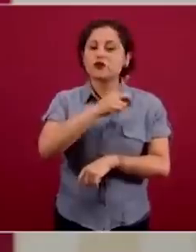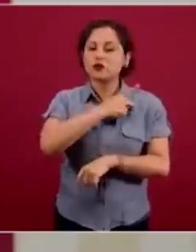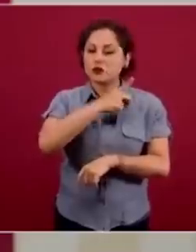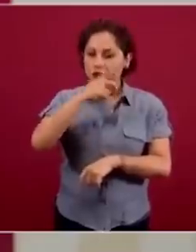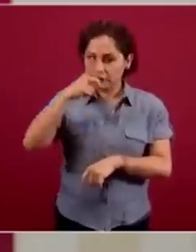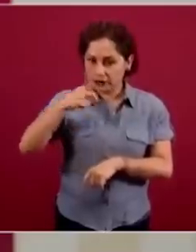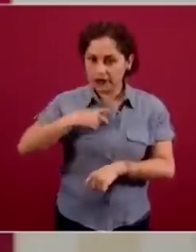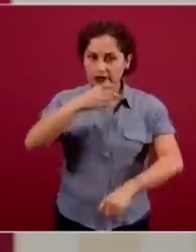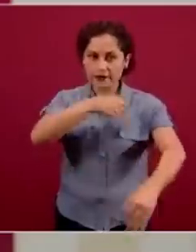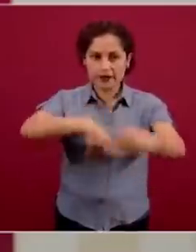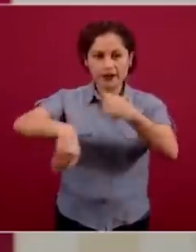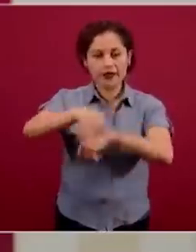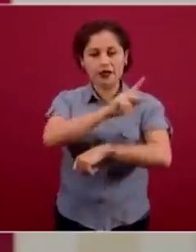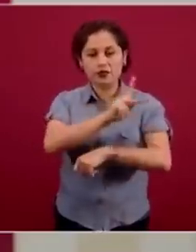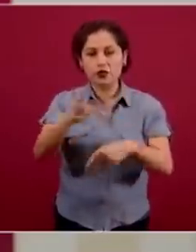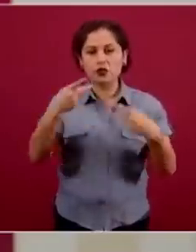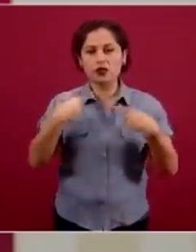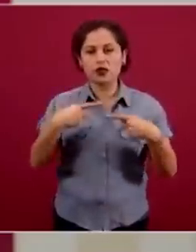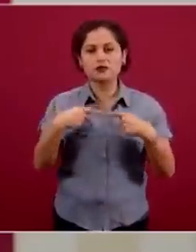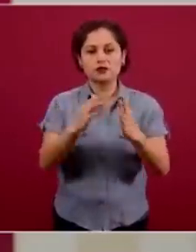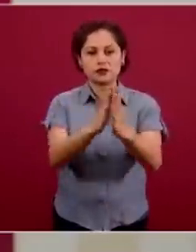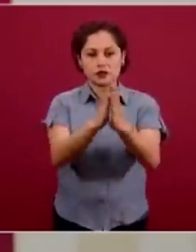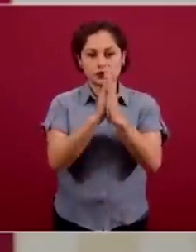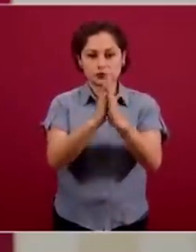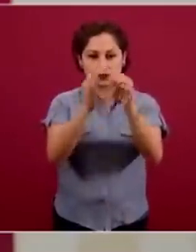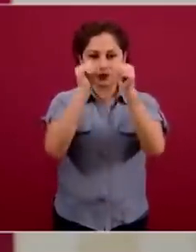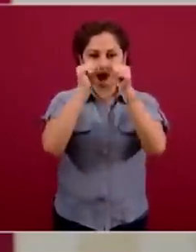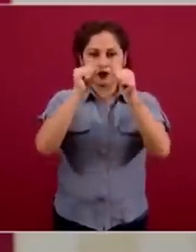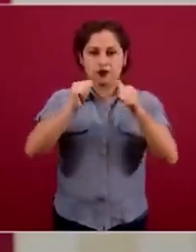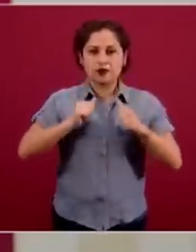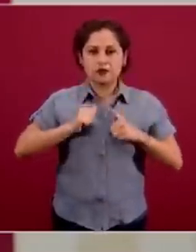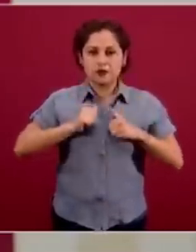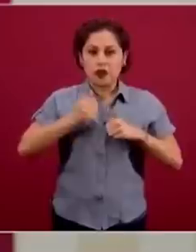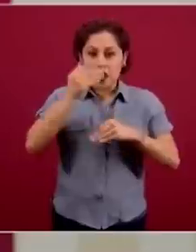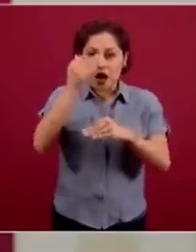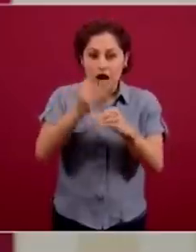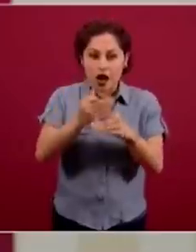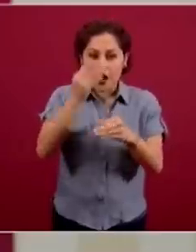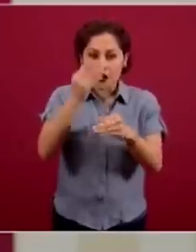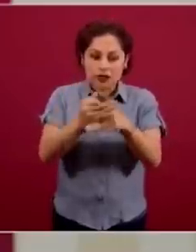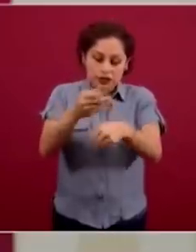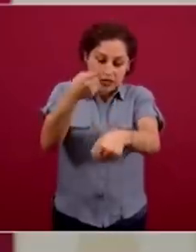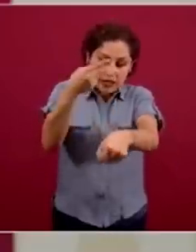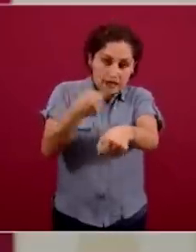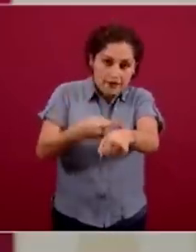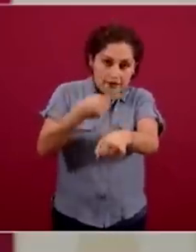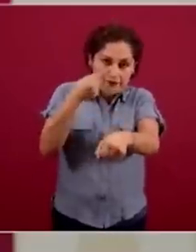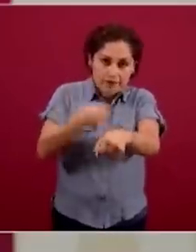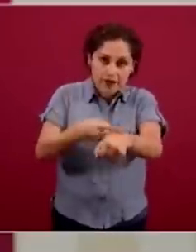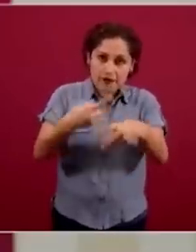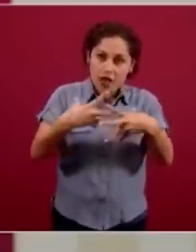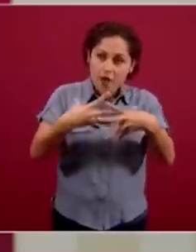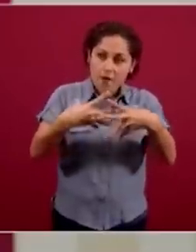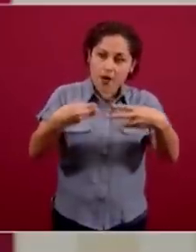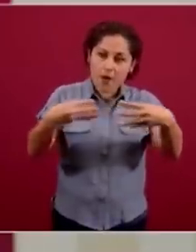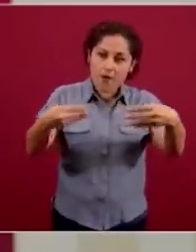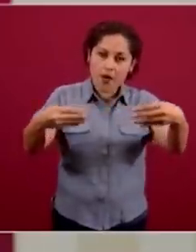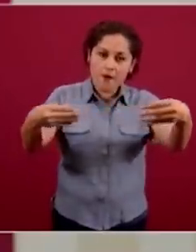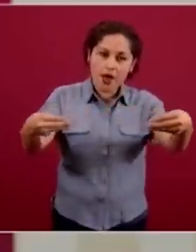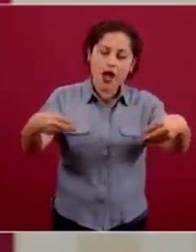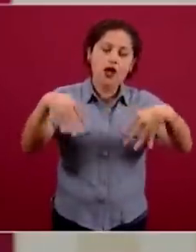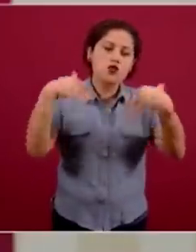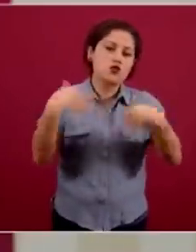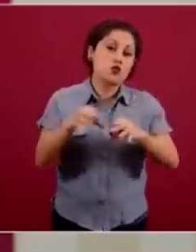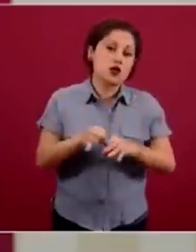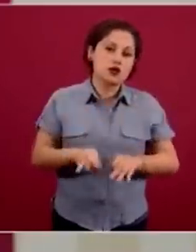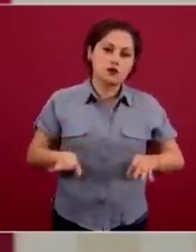México sepa que estamos ante un fenómeno históricamente importante en un riesgo de la